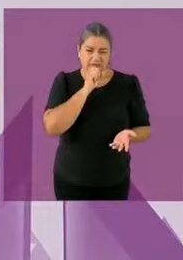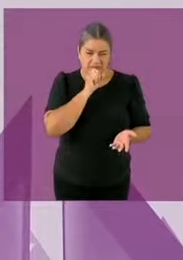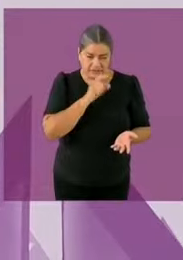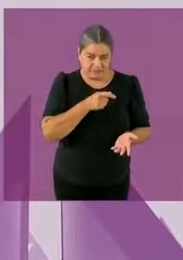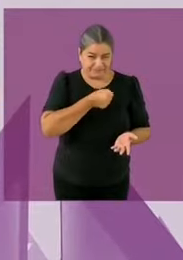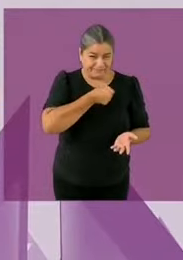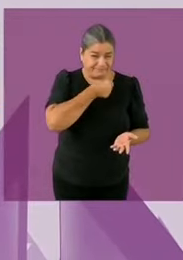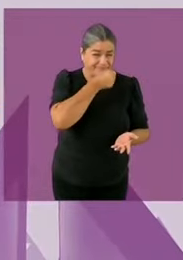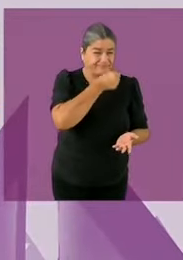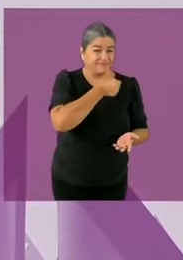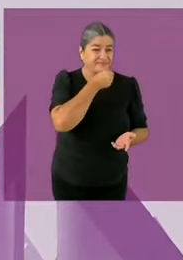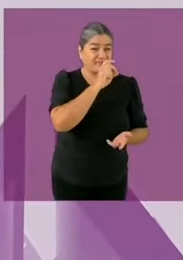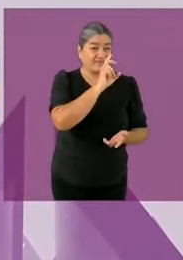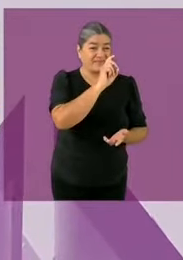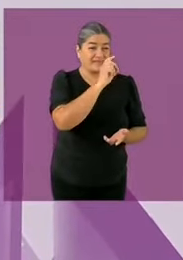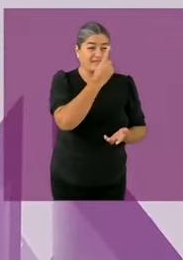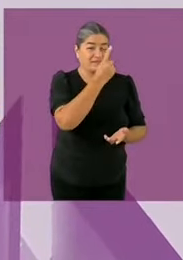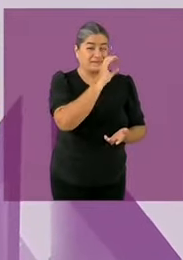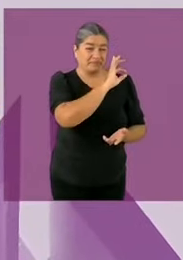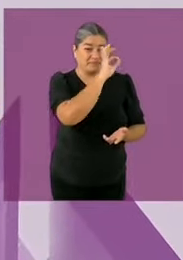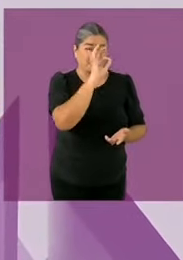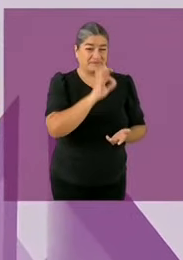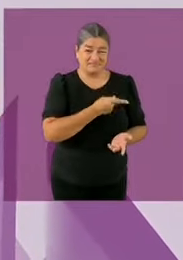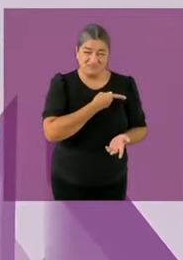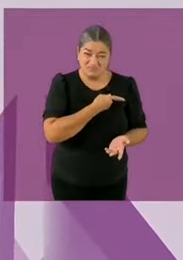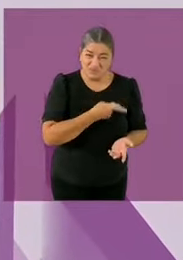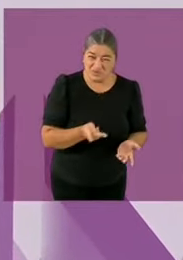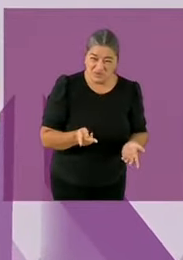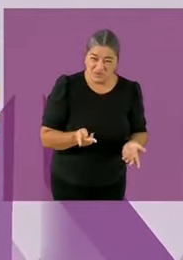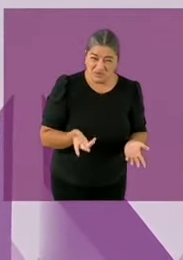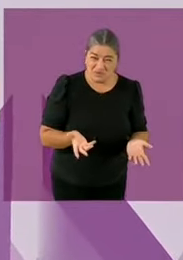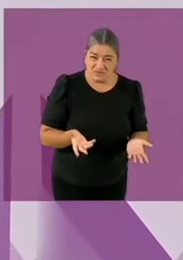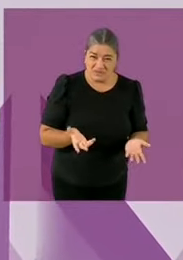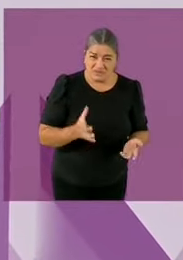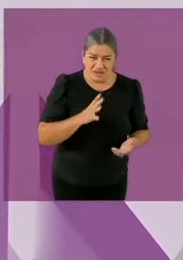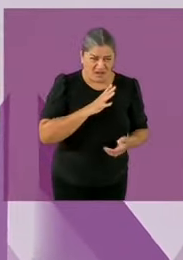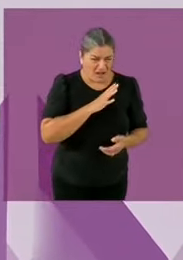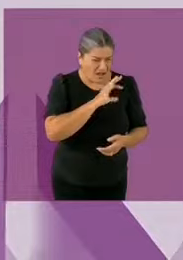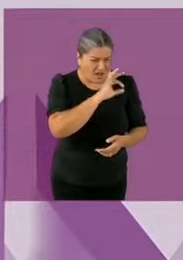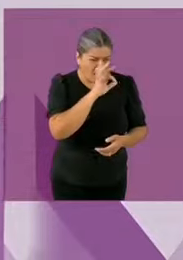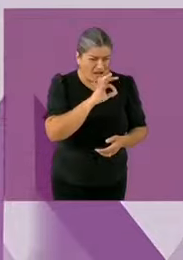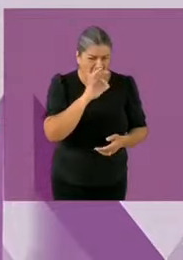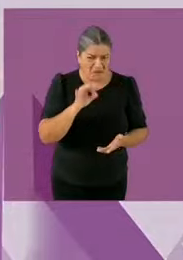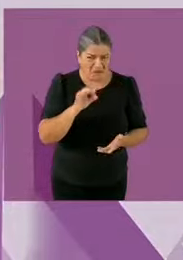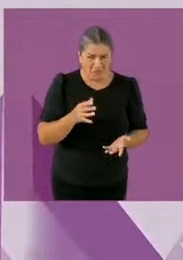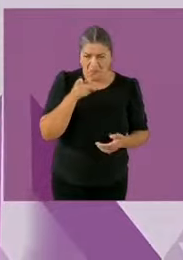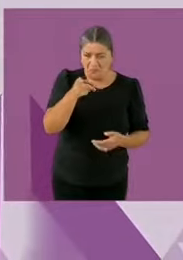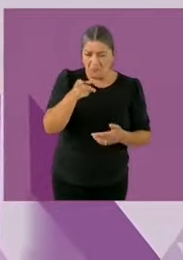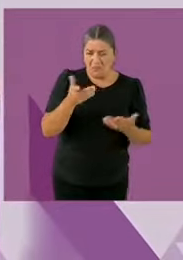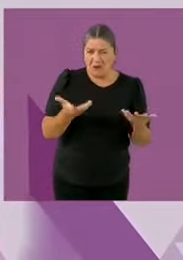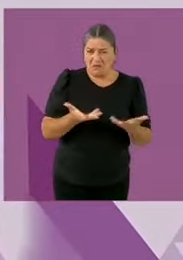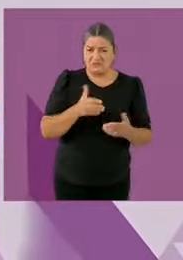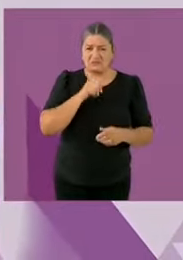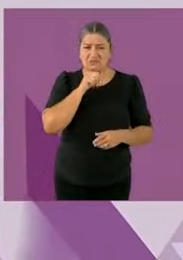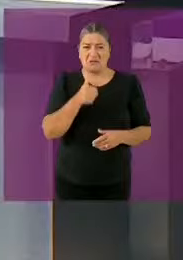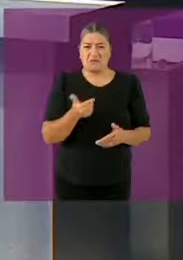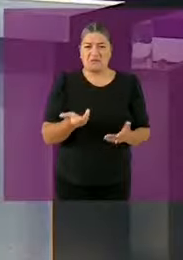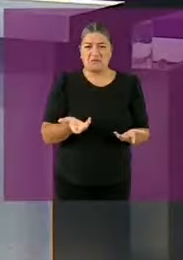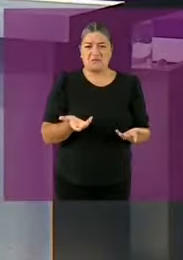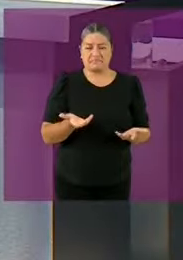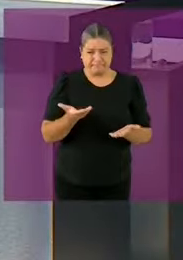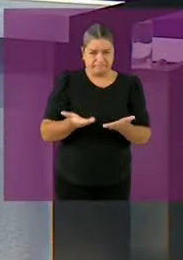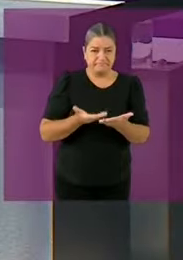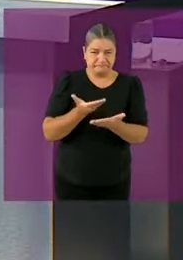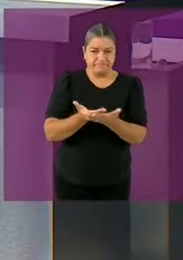es pasmoso que no hagamos nada y que no empecemos con un programa nacional de primera infancia como el que hemos planteado gracias candidato candidata